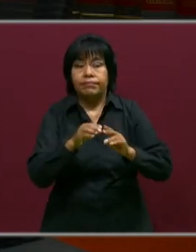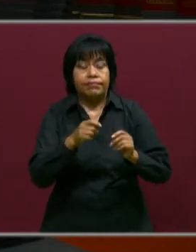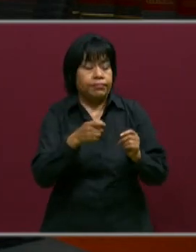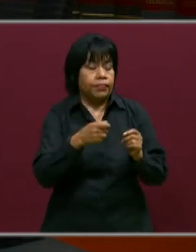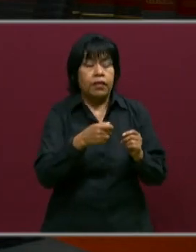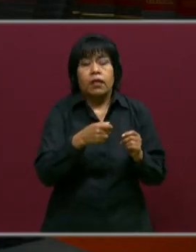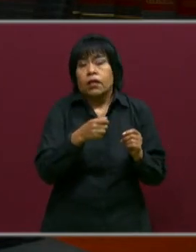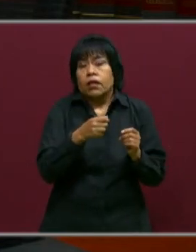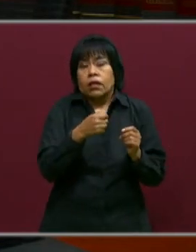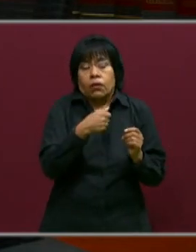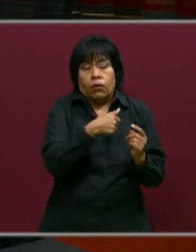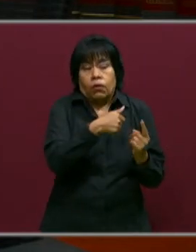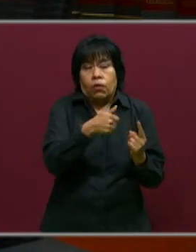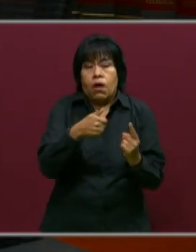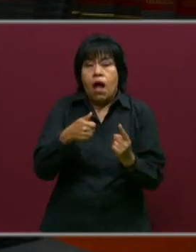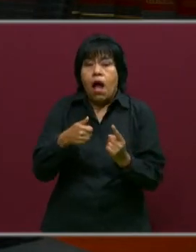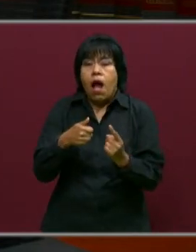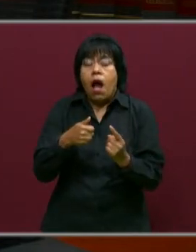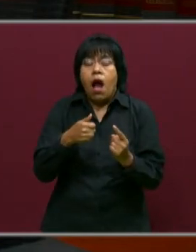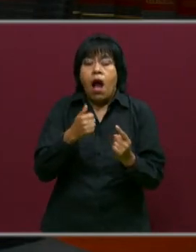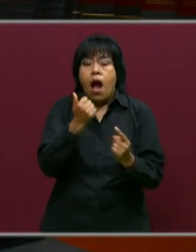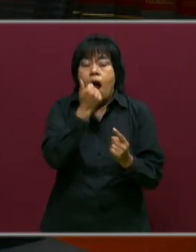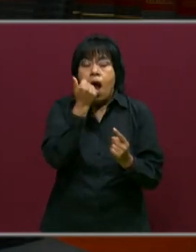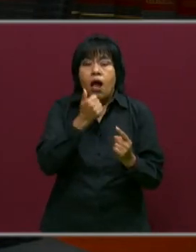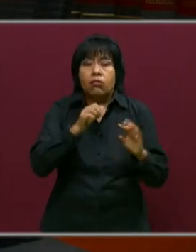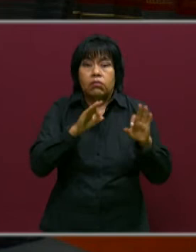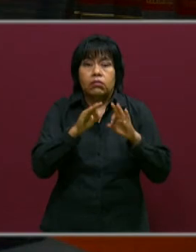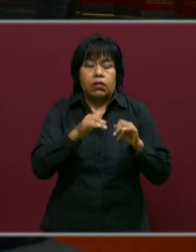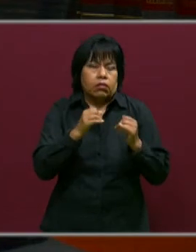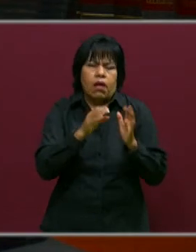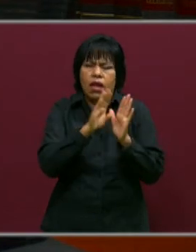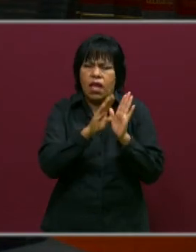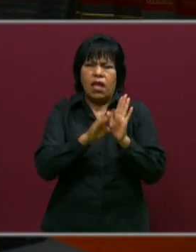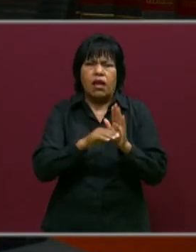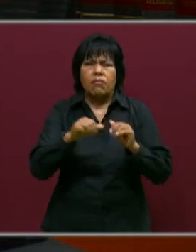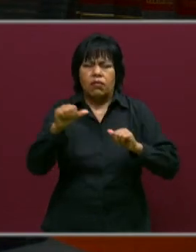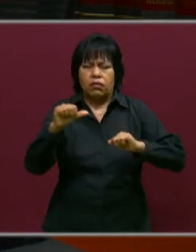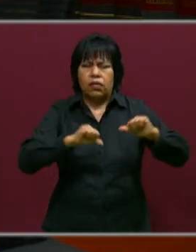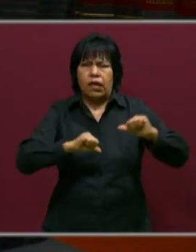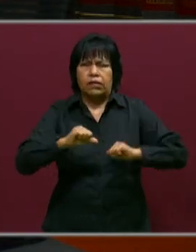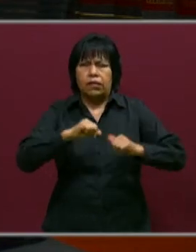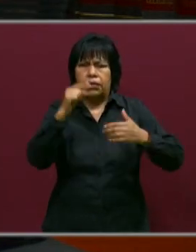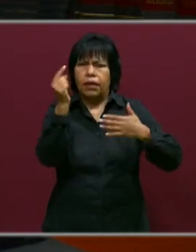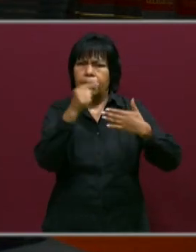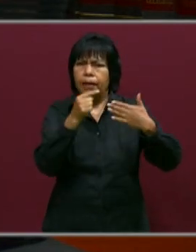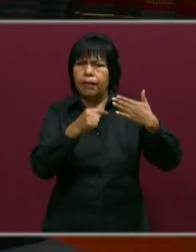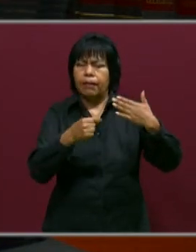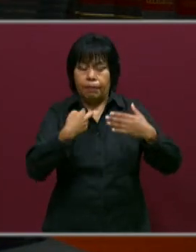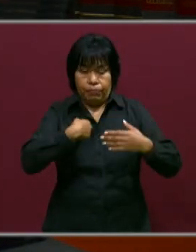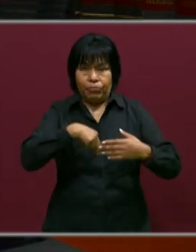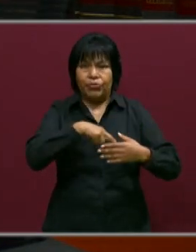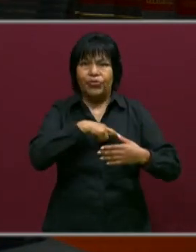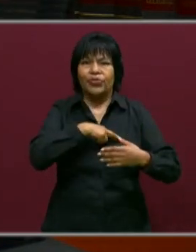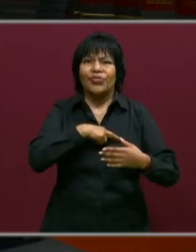alumnos. Y bueno, acá hay como muchos ejemplos y muchas actividades de las que nosotros